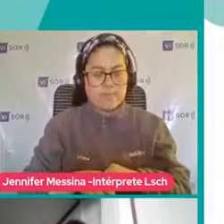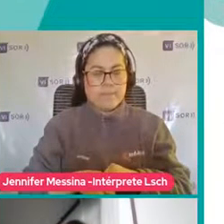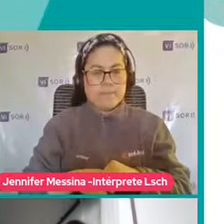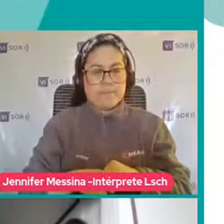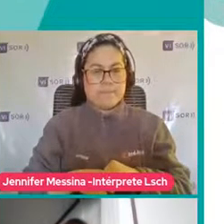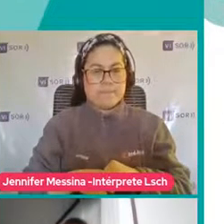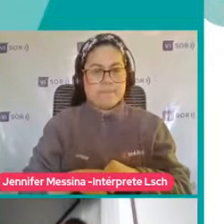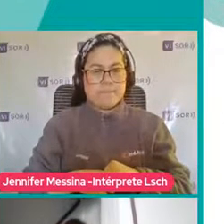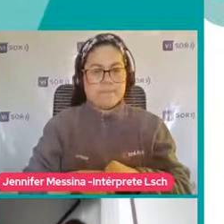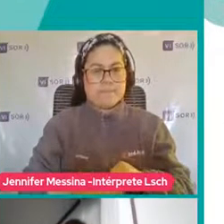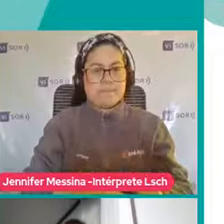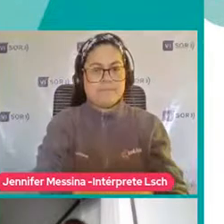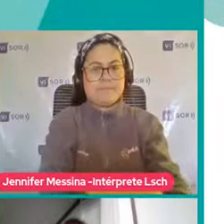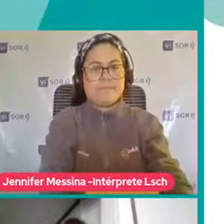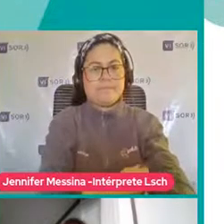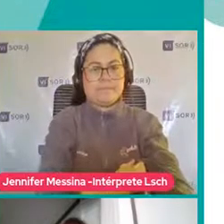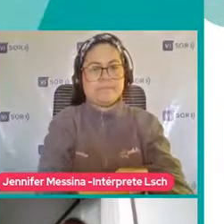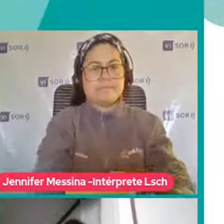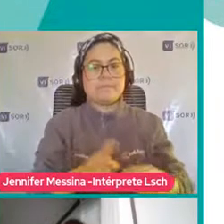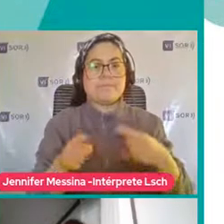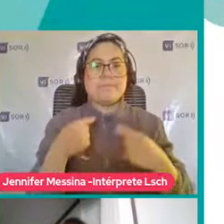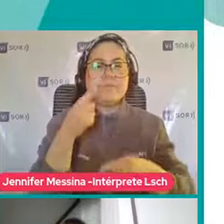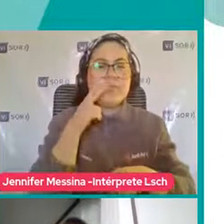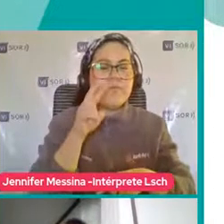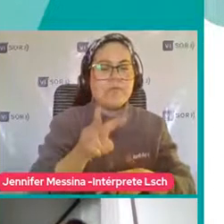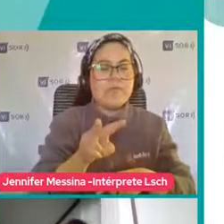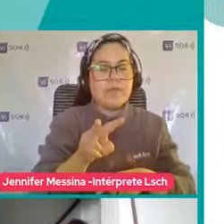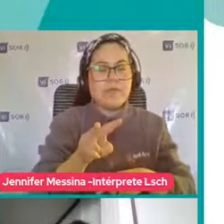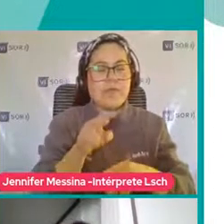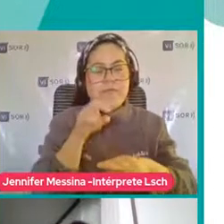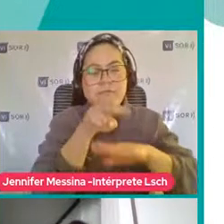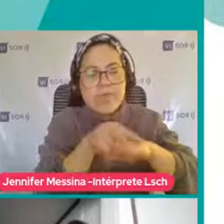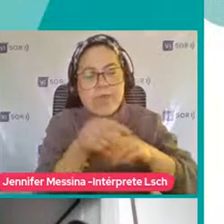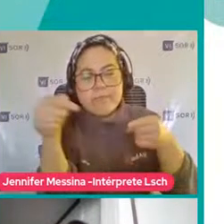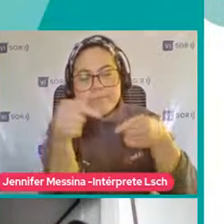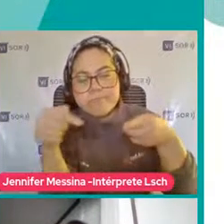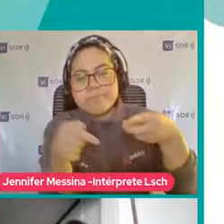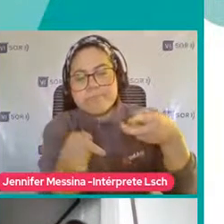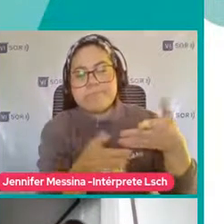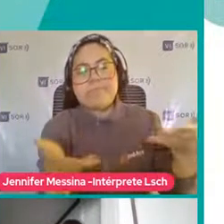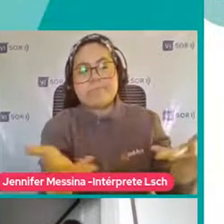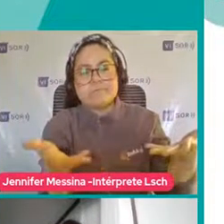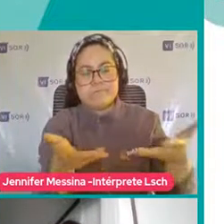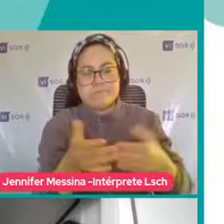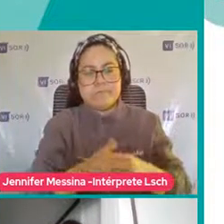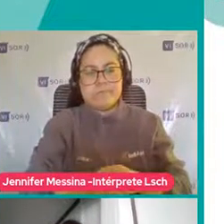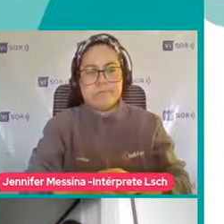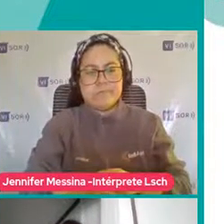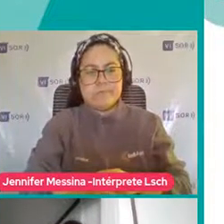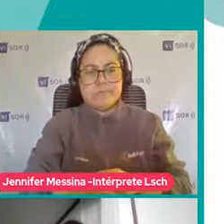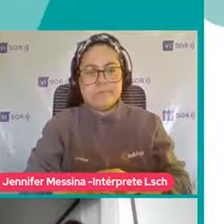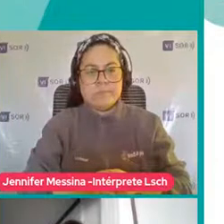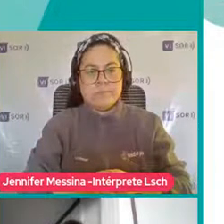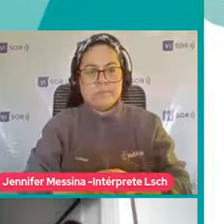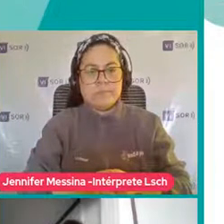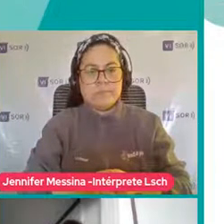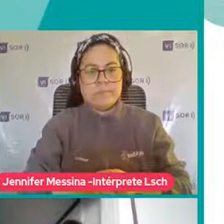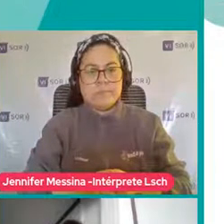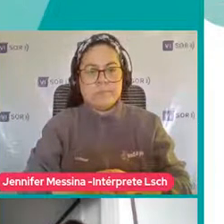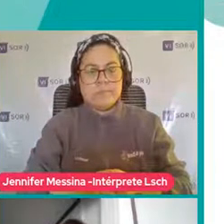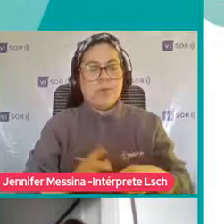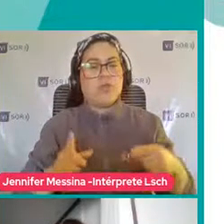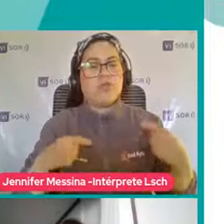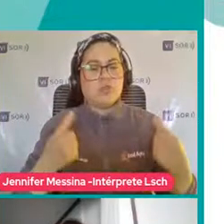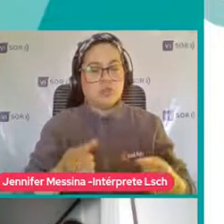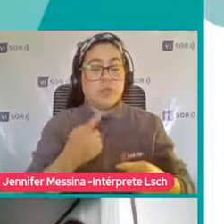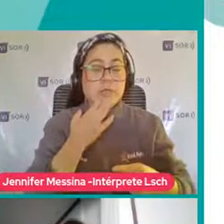¿Qué señales Nosotros tenemos Que tener En cuenta? ¿Qué es lo que Nosotros debemos Fortalecer